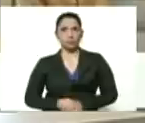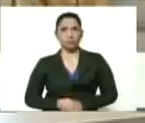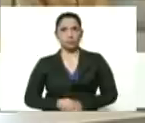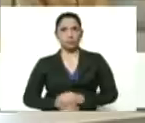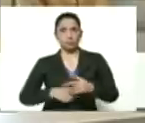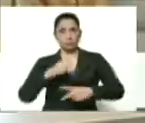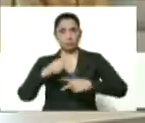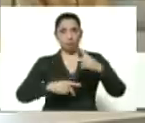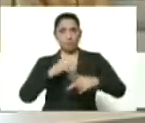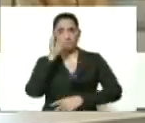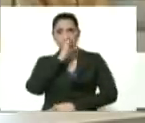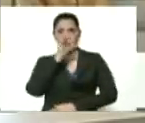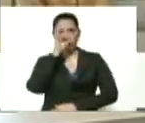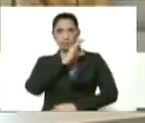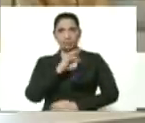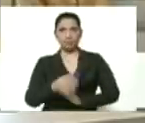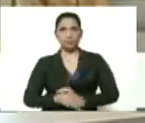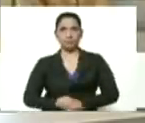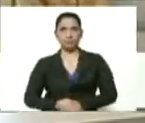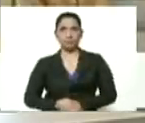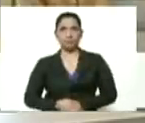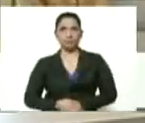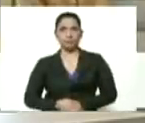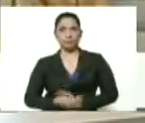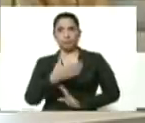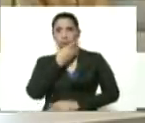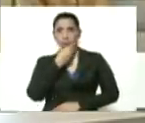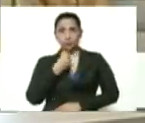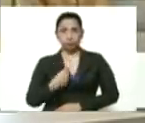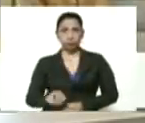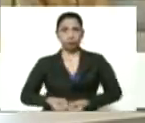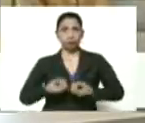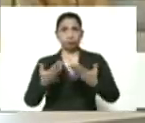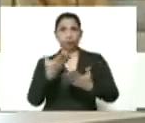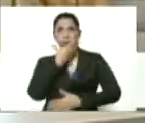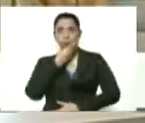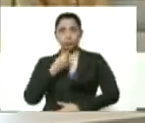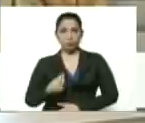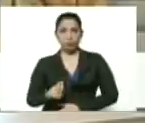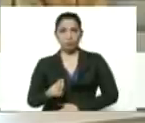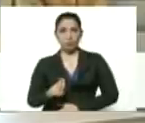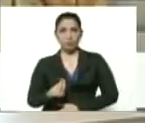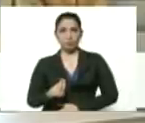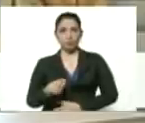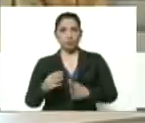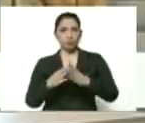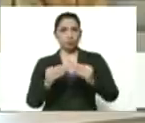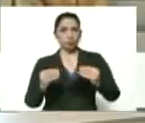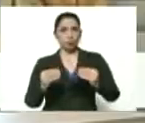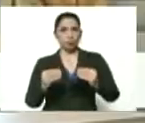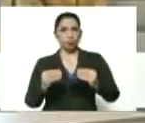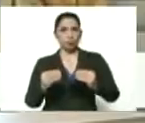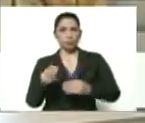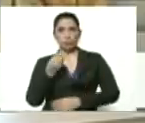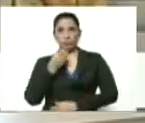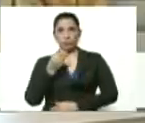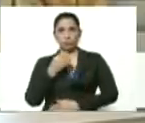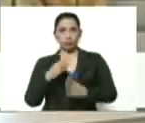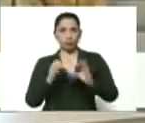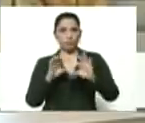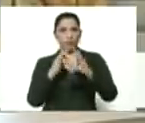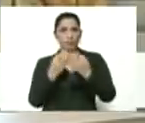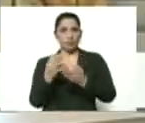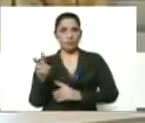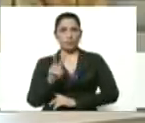pernil de diciembre, regalo del pernil de diciembre a todos los club, a toda la familia